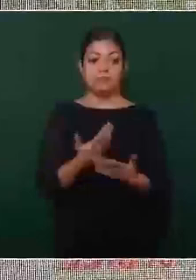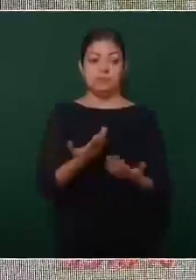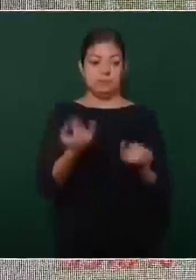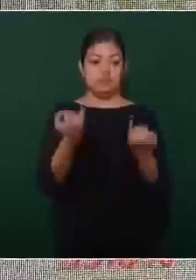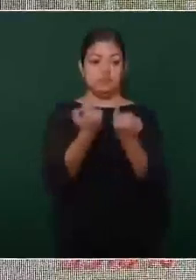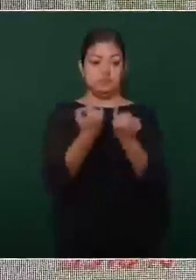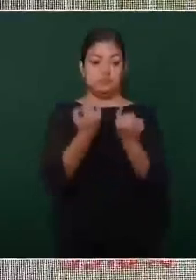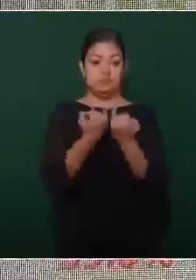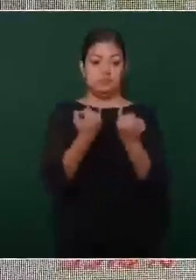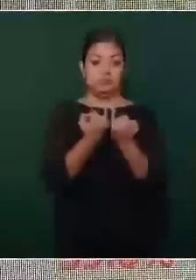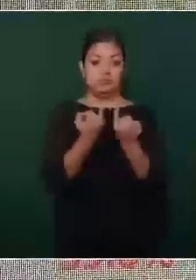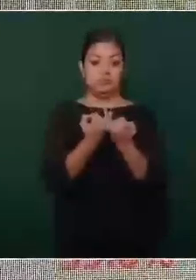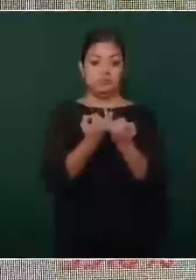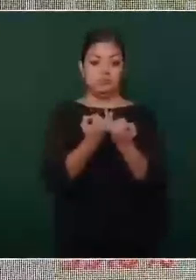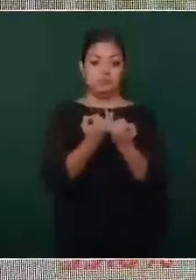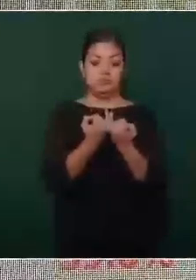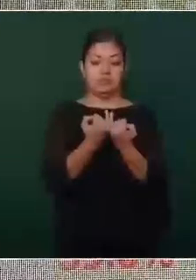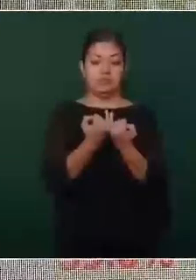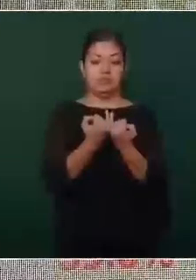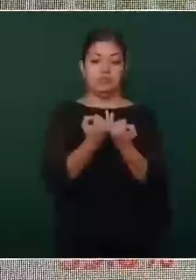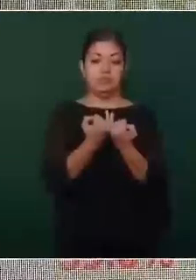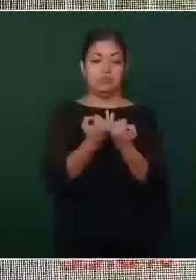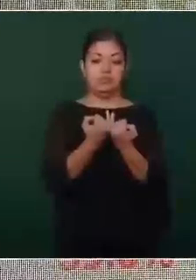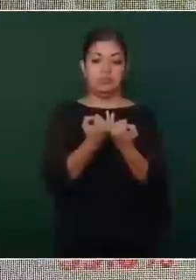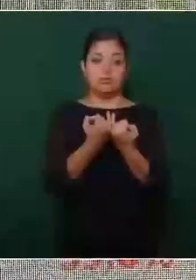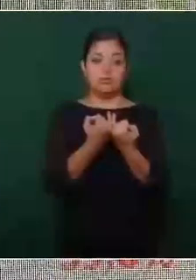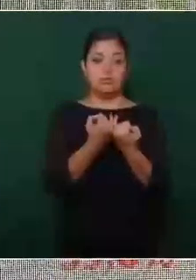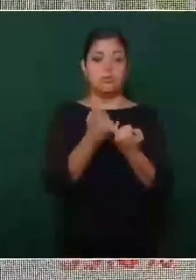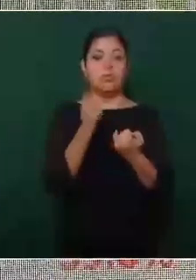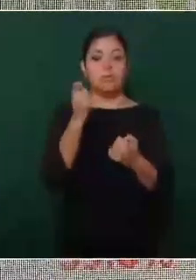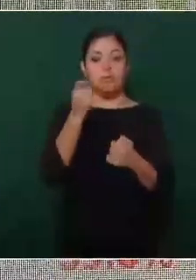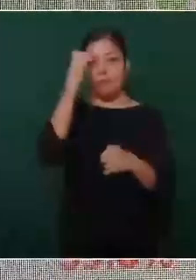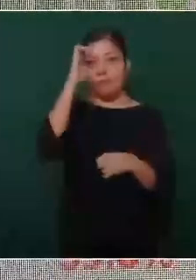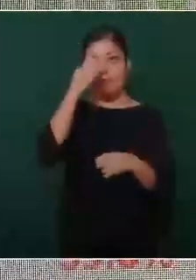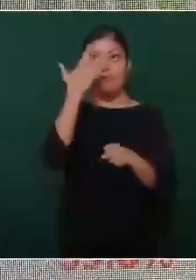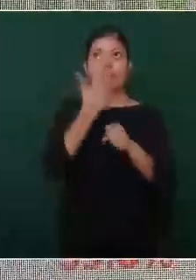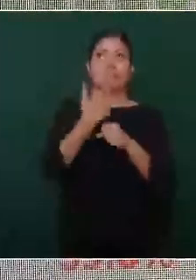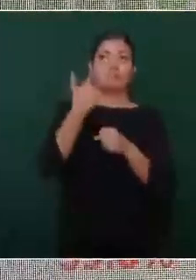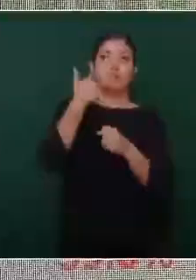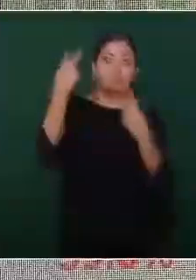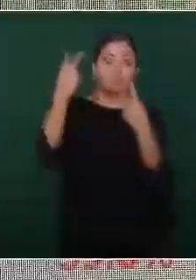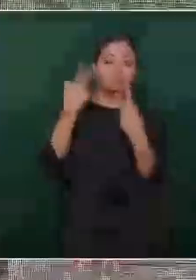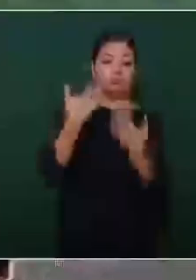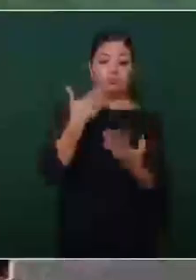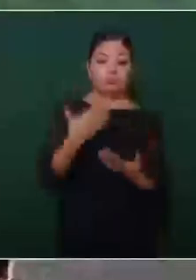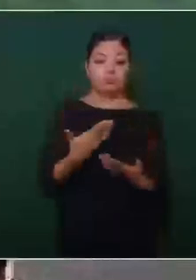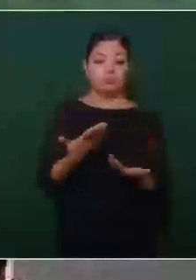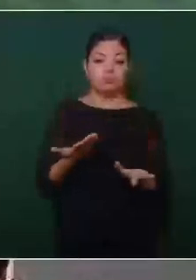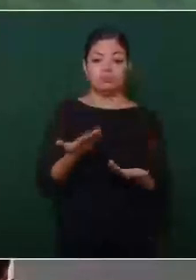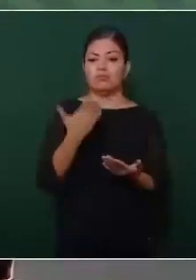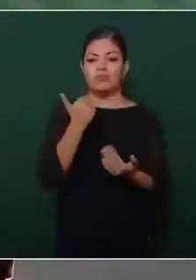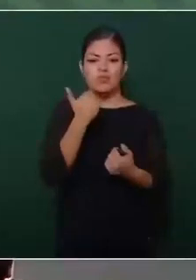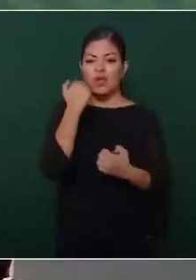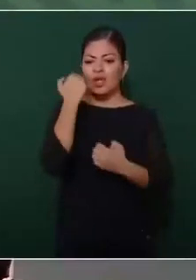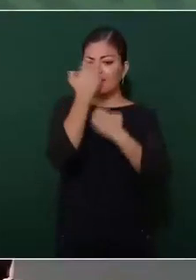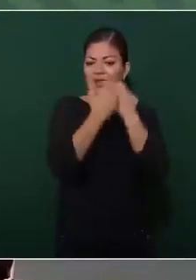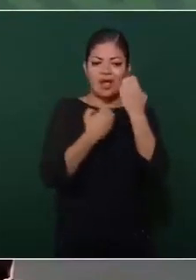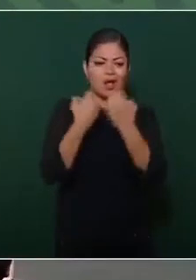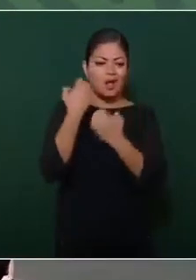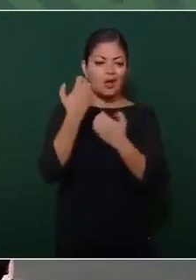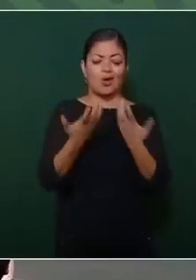También por quedar bien en el extranjero, sin un diagnóstico